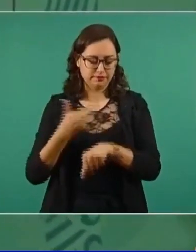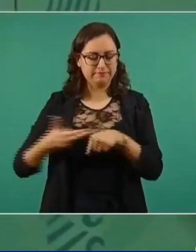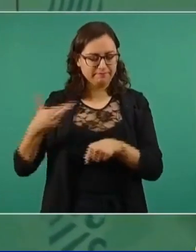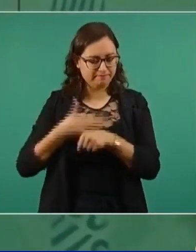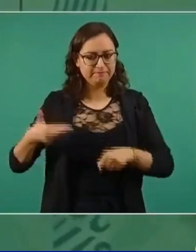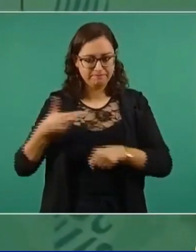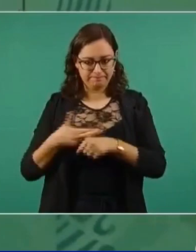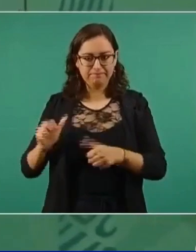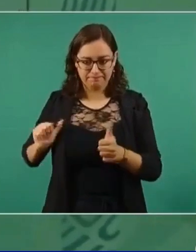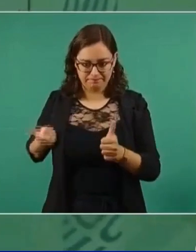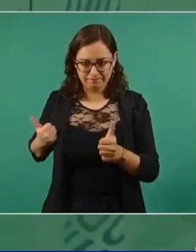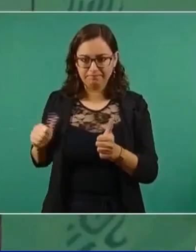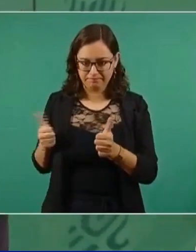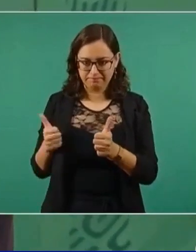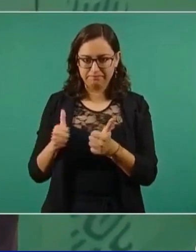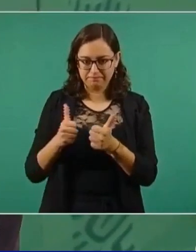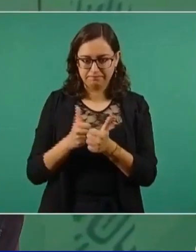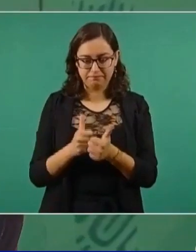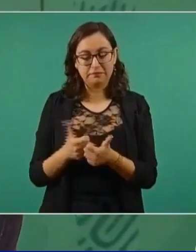organización.